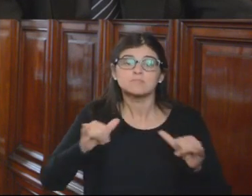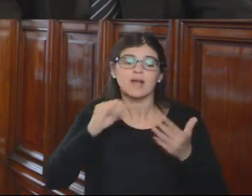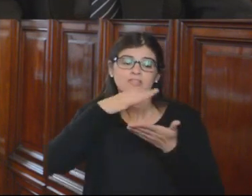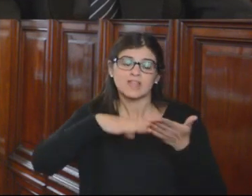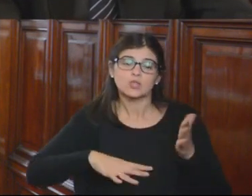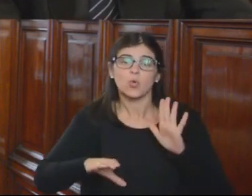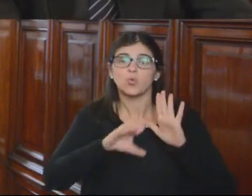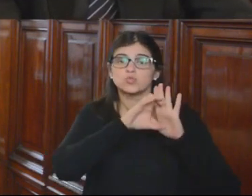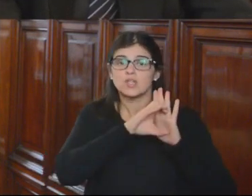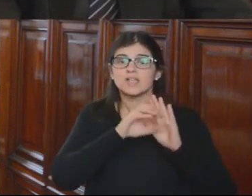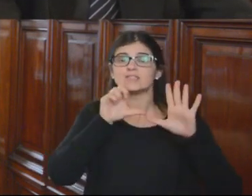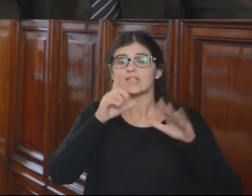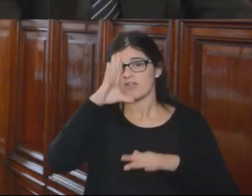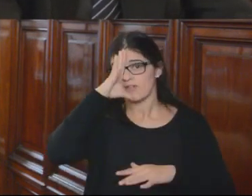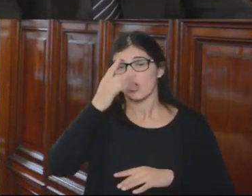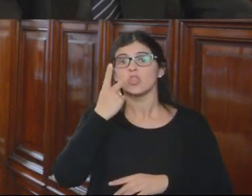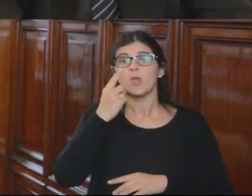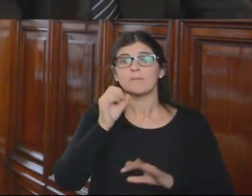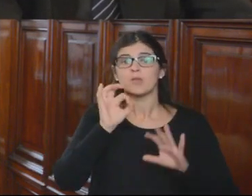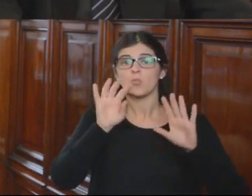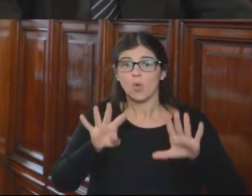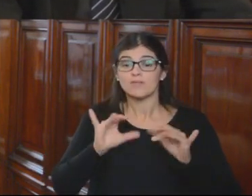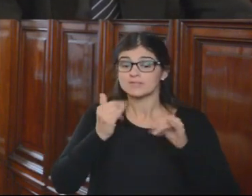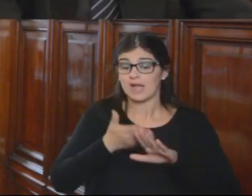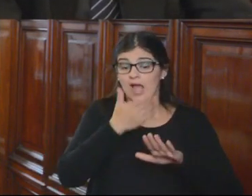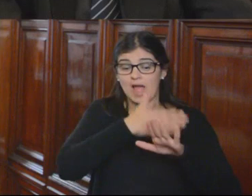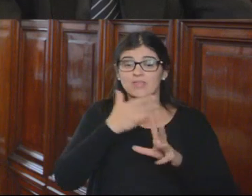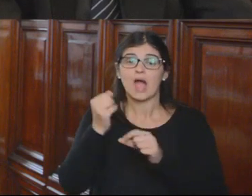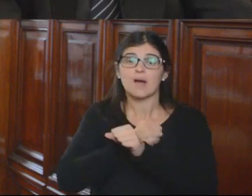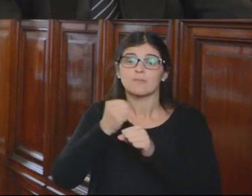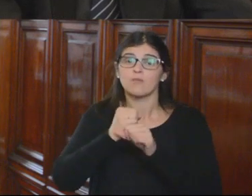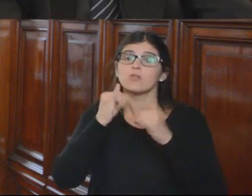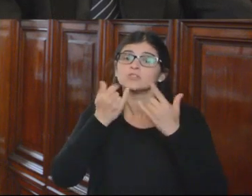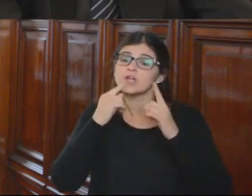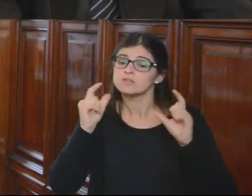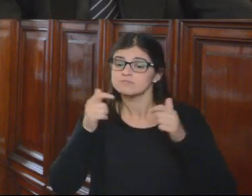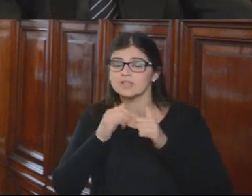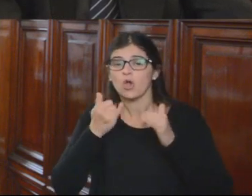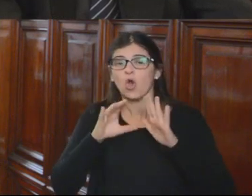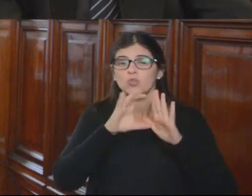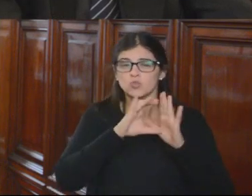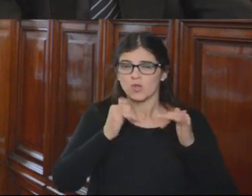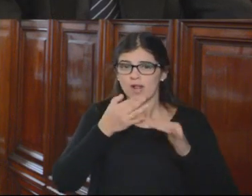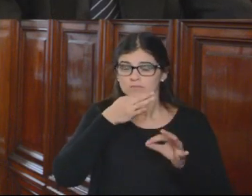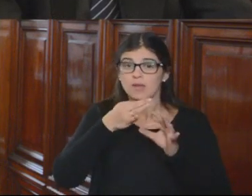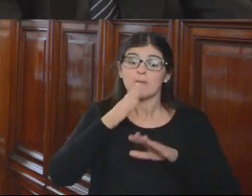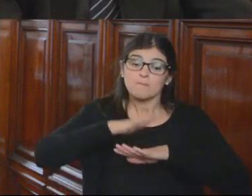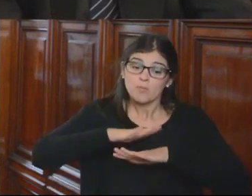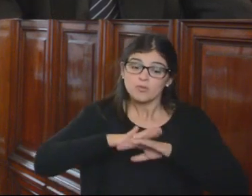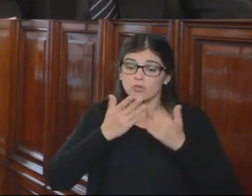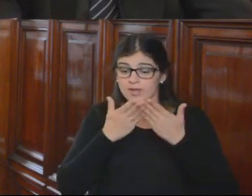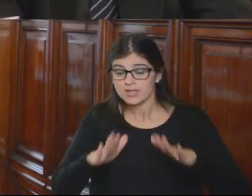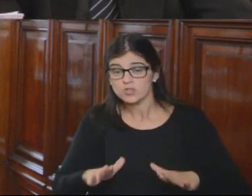constitucional el 7 de febrero del 2009, previamente aprobado por referéndum constitucional, momento que inició